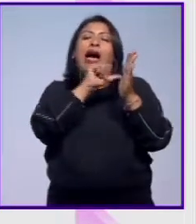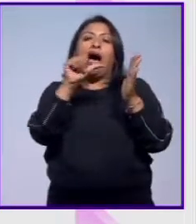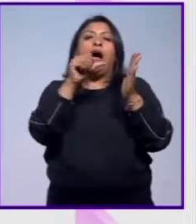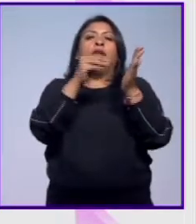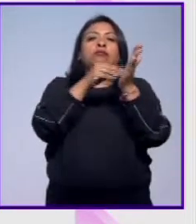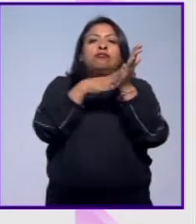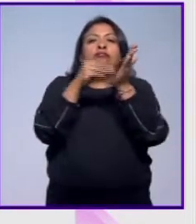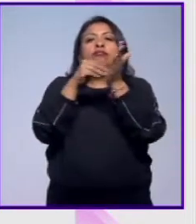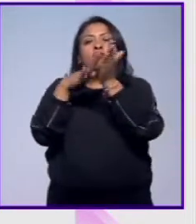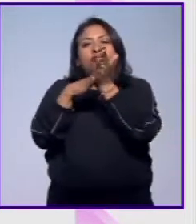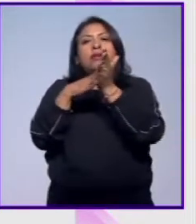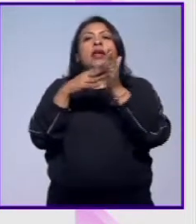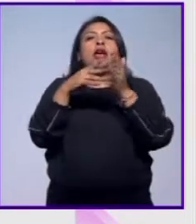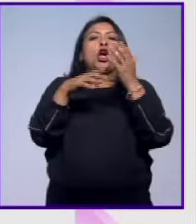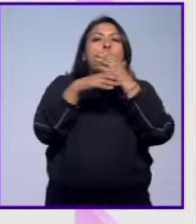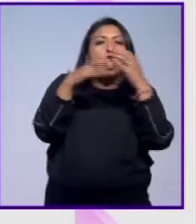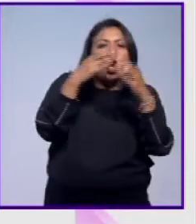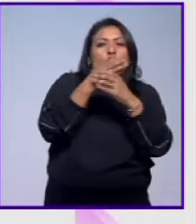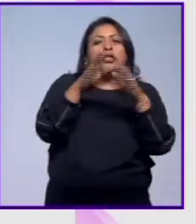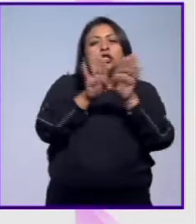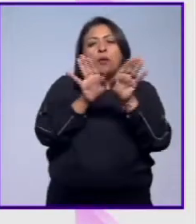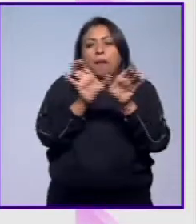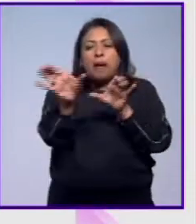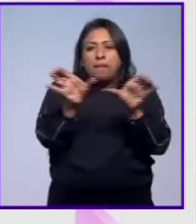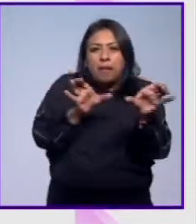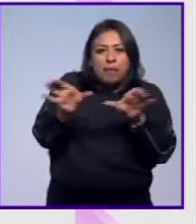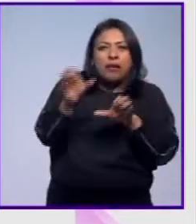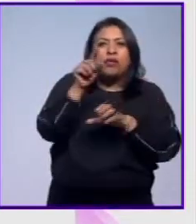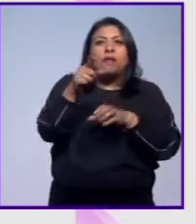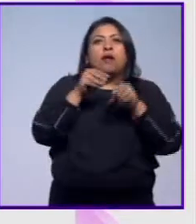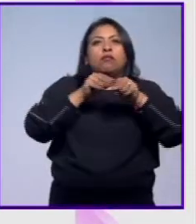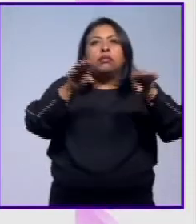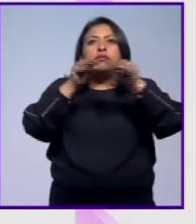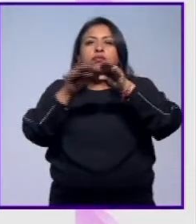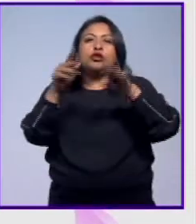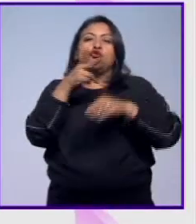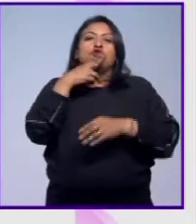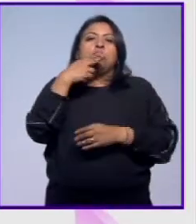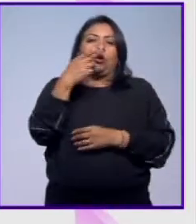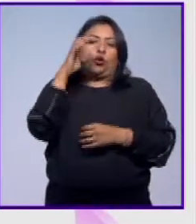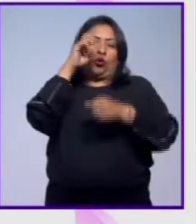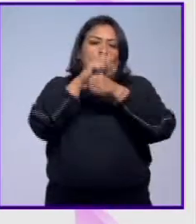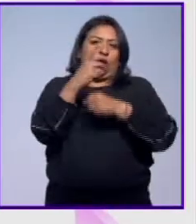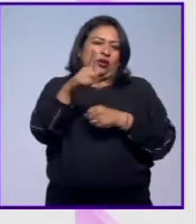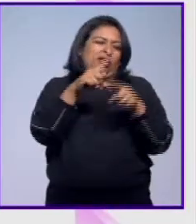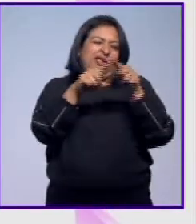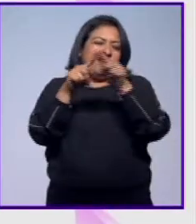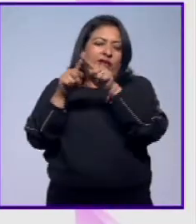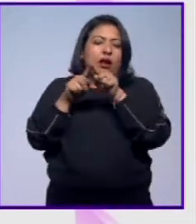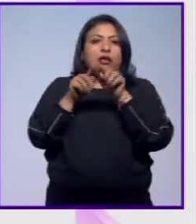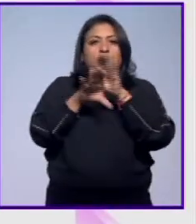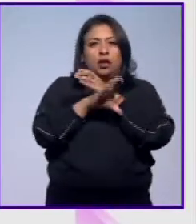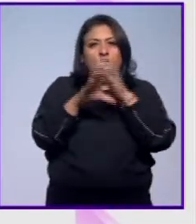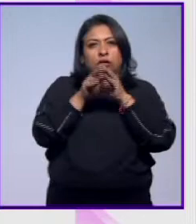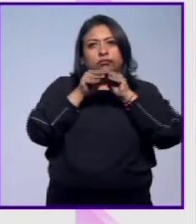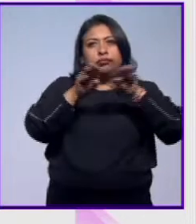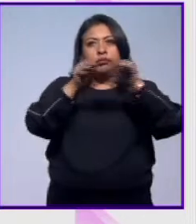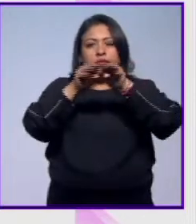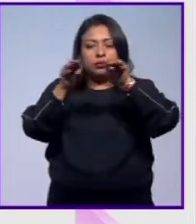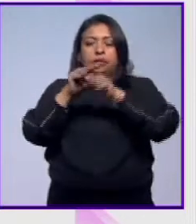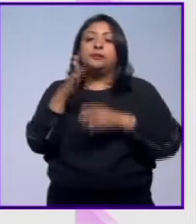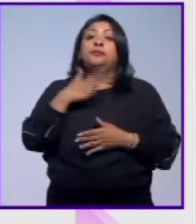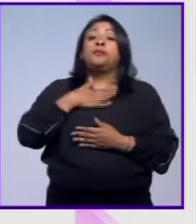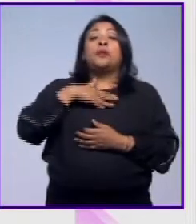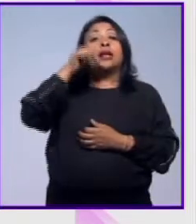clasificación de artefactos, la exhibición y difusión del patrimonio cultural, entre otras. Yo siempre he tenido mucho